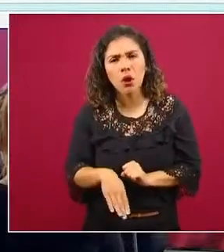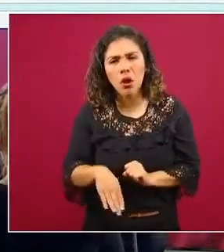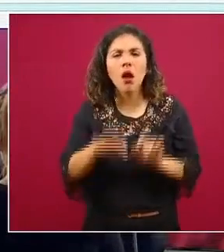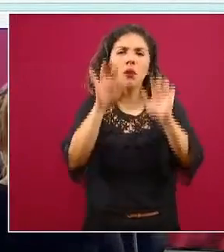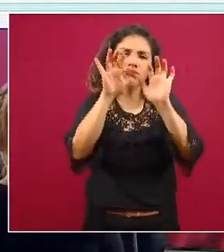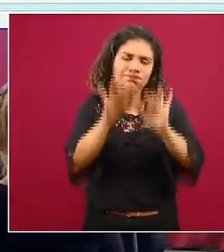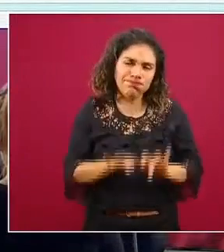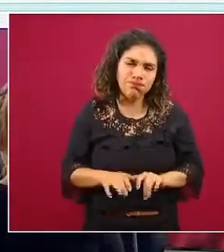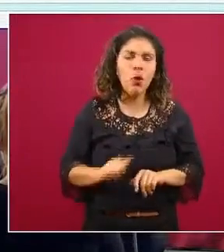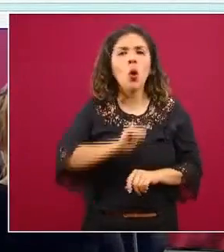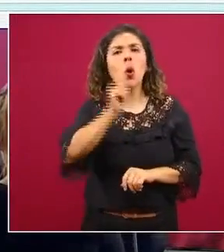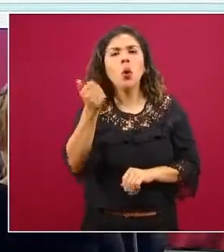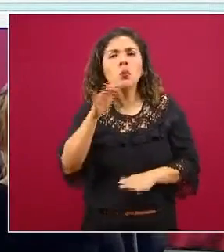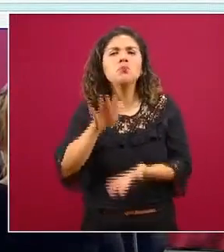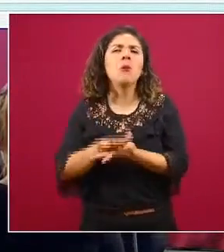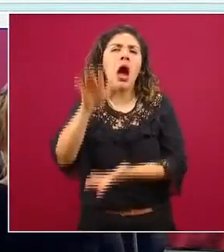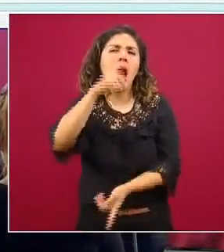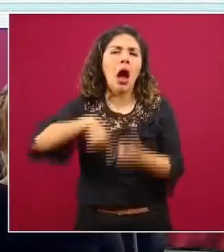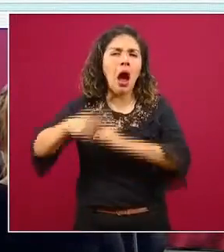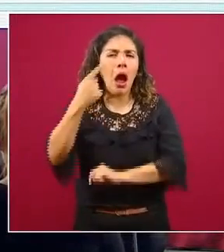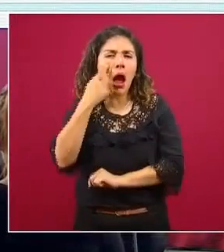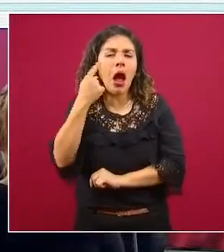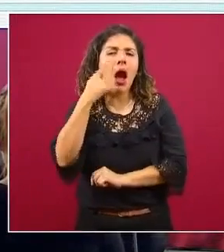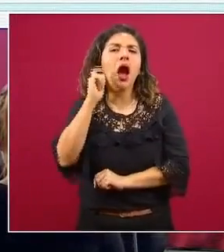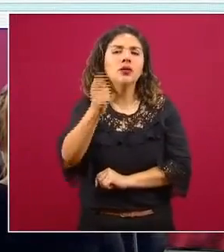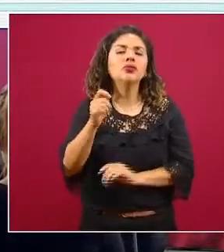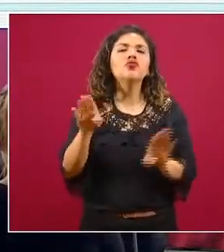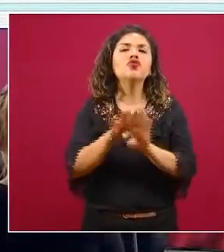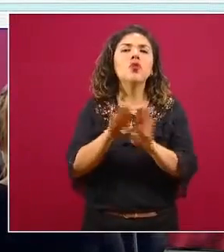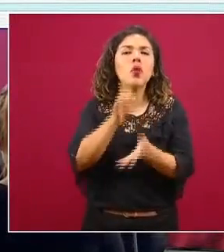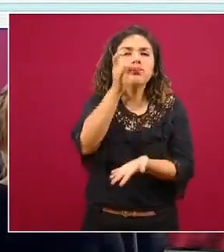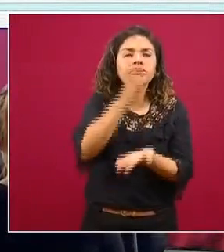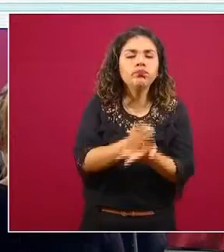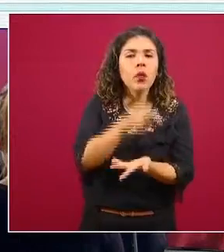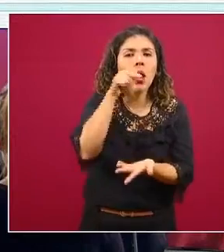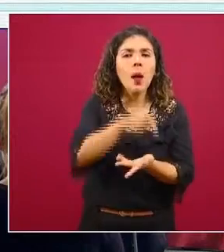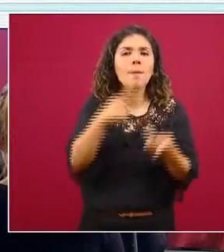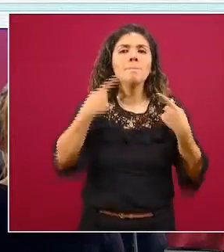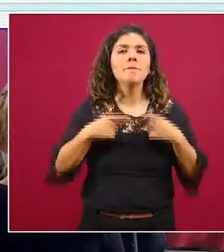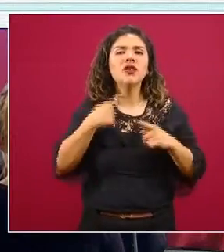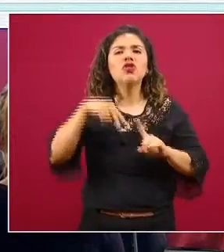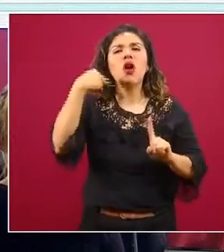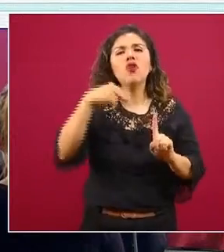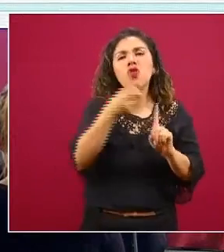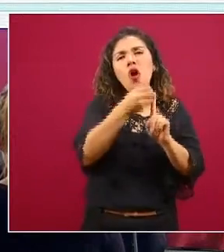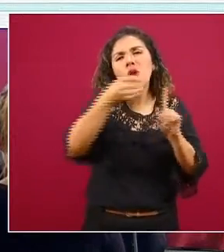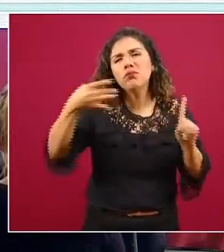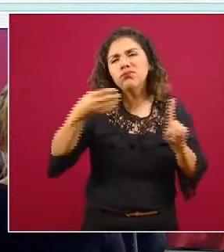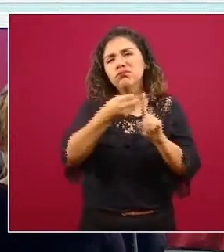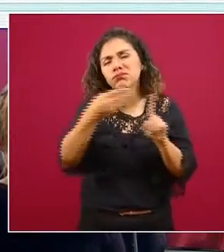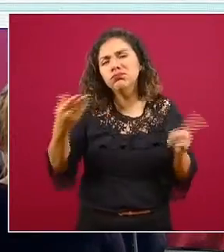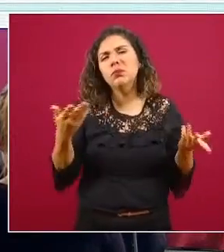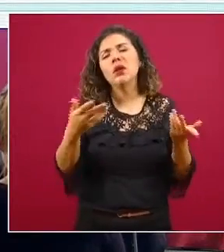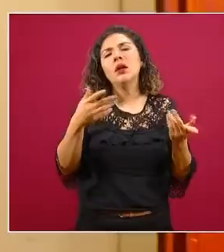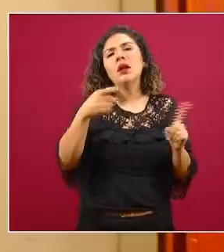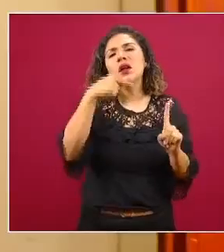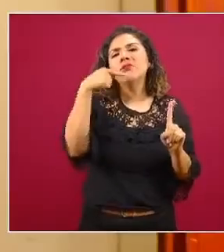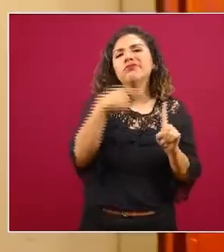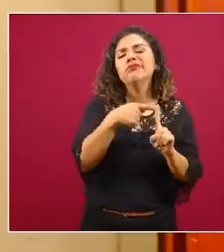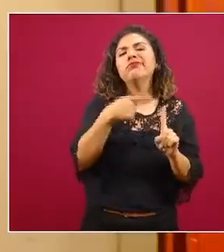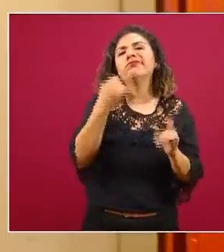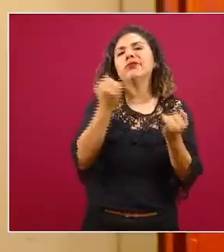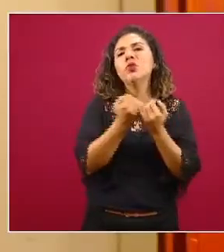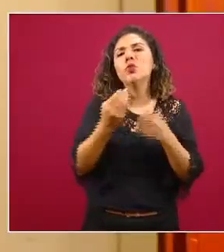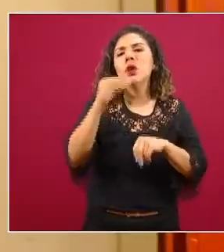pero muchas o la gran mayoría de las variables tienen que ver con la identificación del individuo no solamente su identificación como individuo